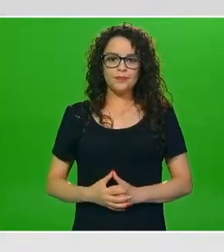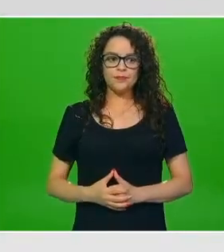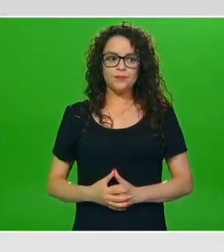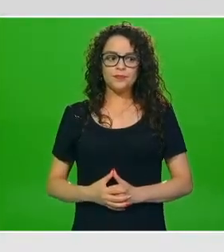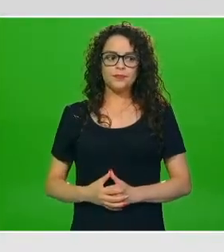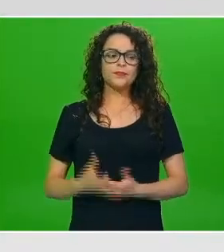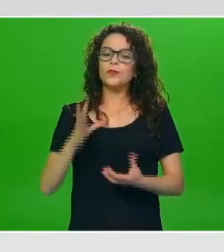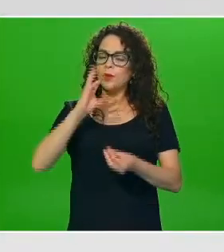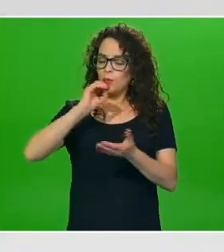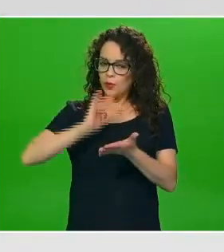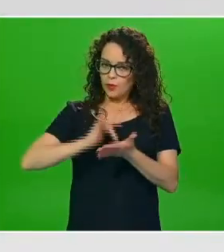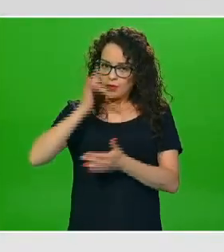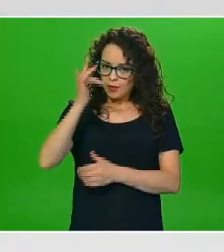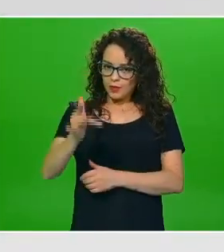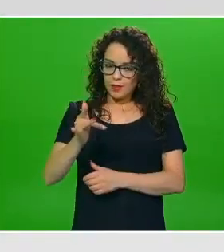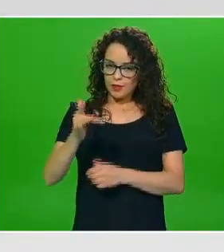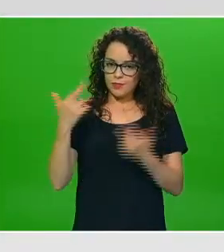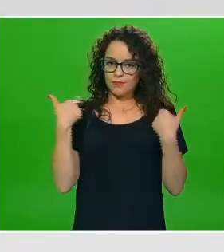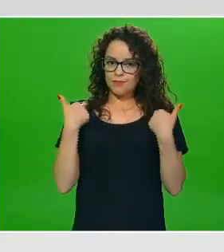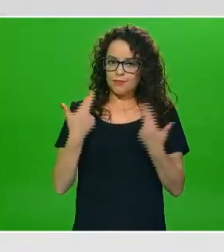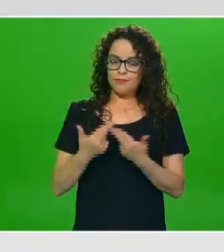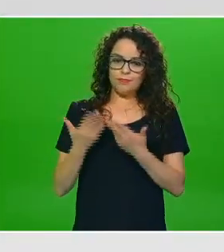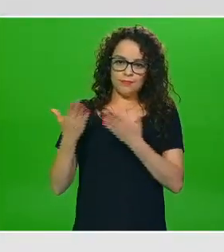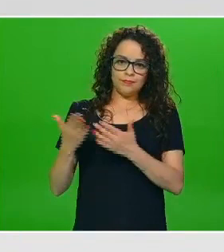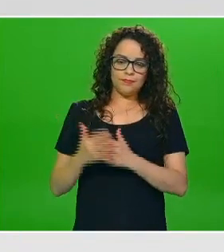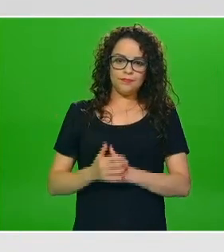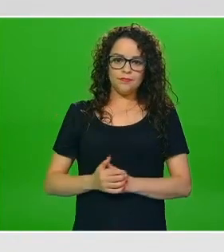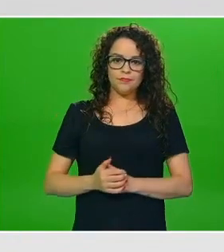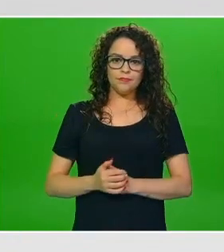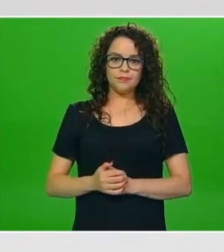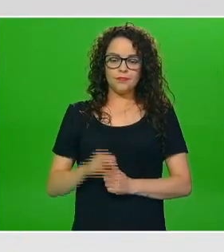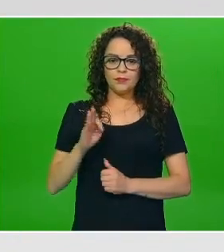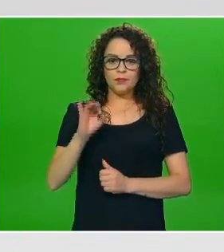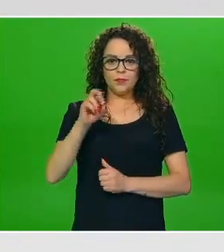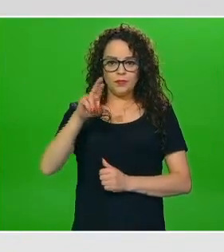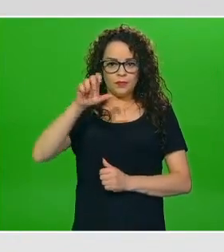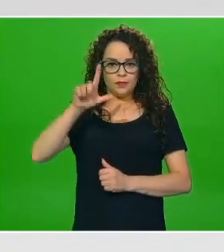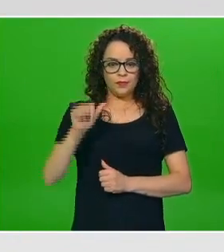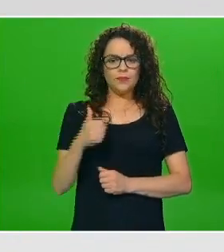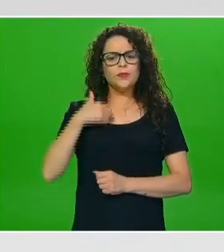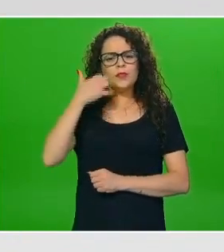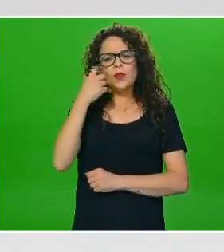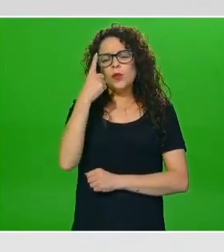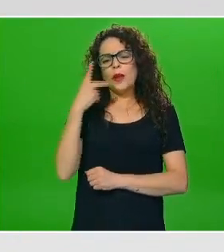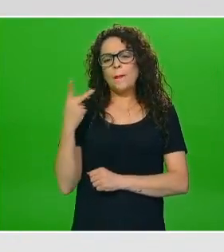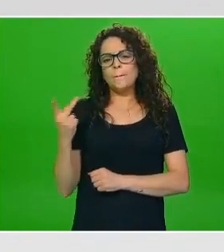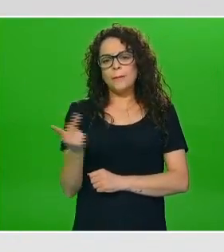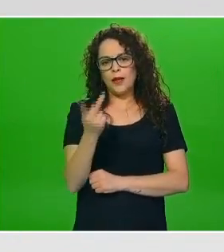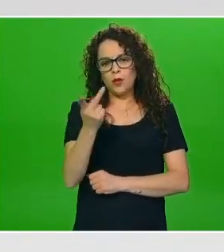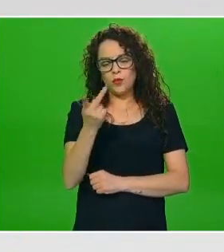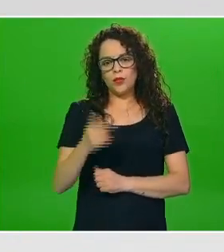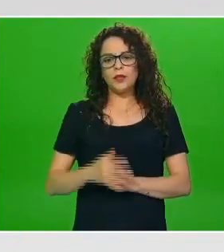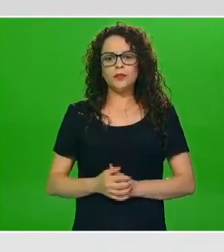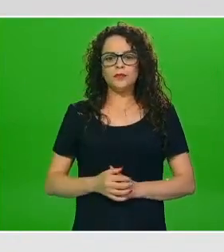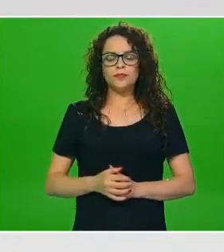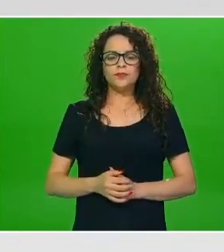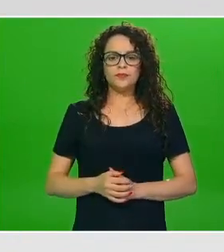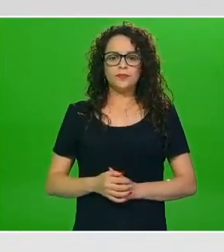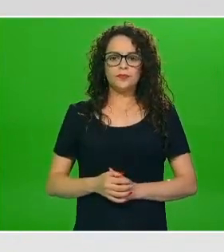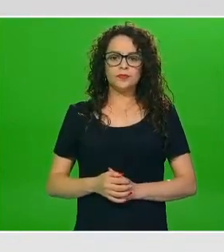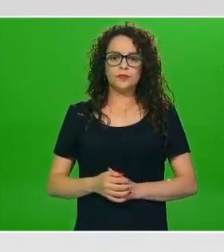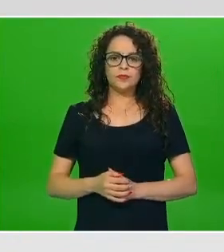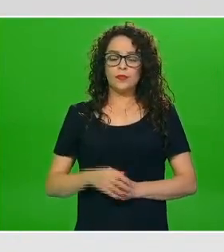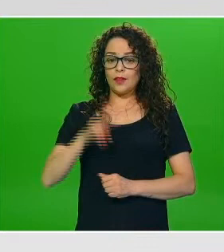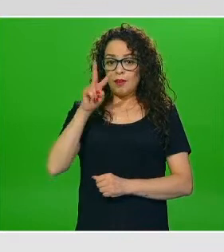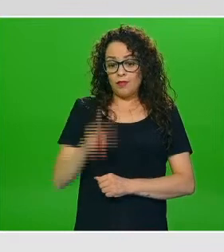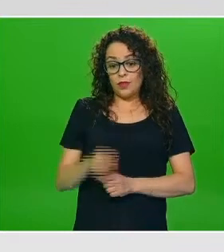muchísimas gracias maestra Fiorella una pregunta no quisiera yo dejar pasar el tener a una